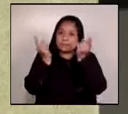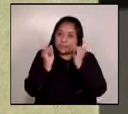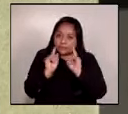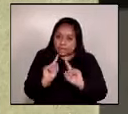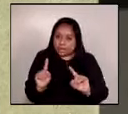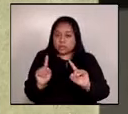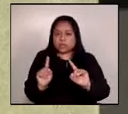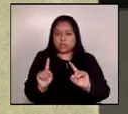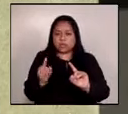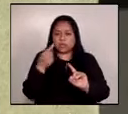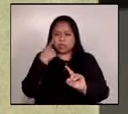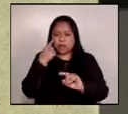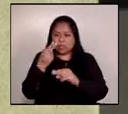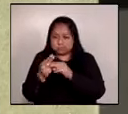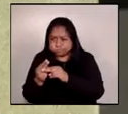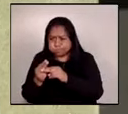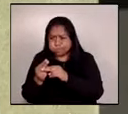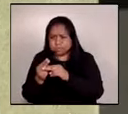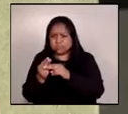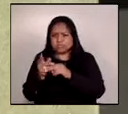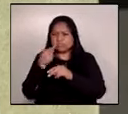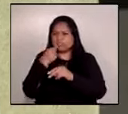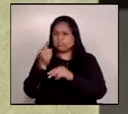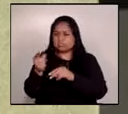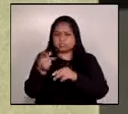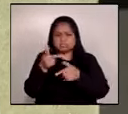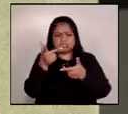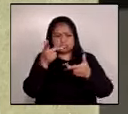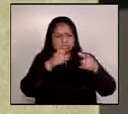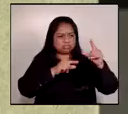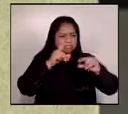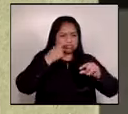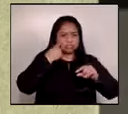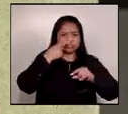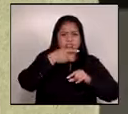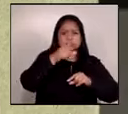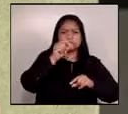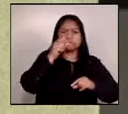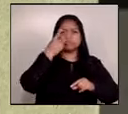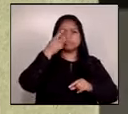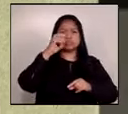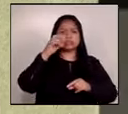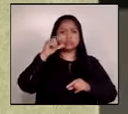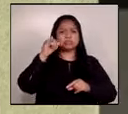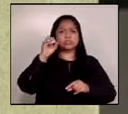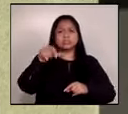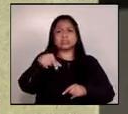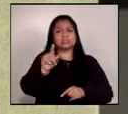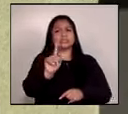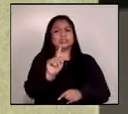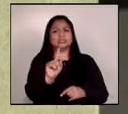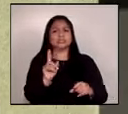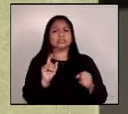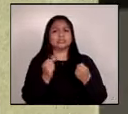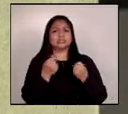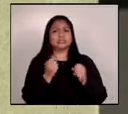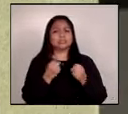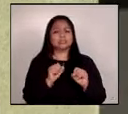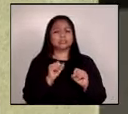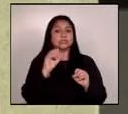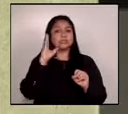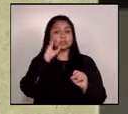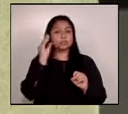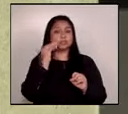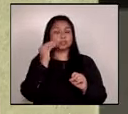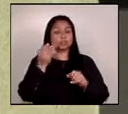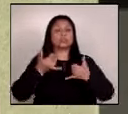intervino sobre una concesión lo cual no debió hacerse dado que